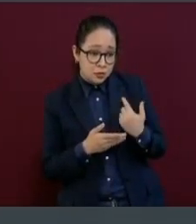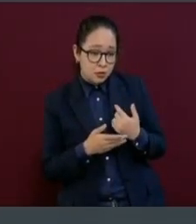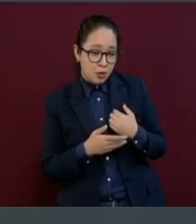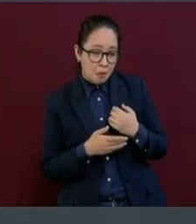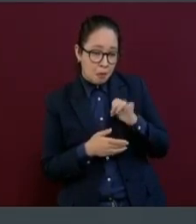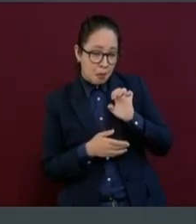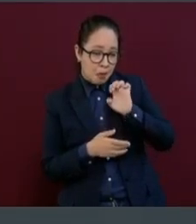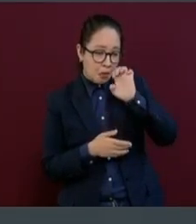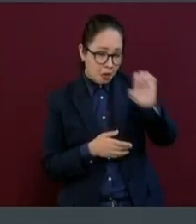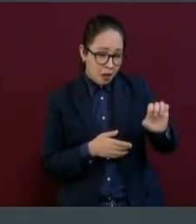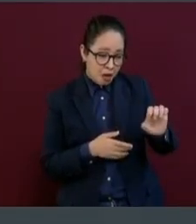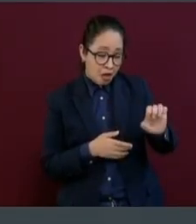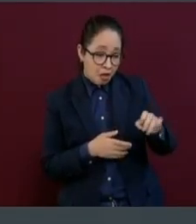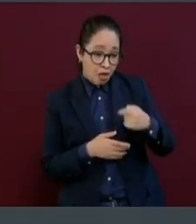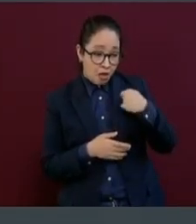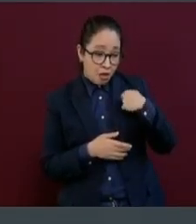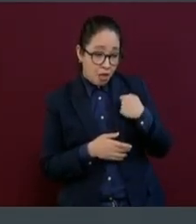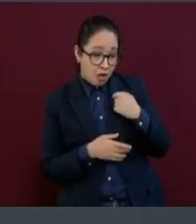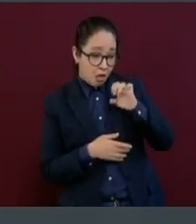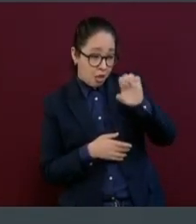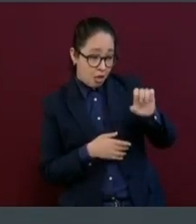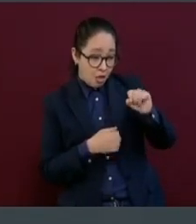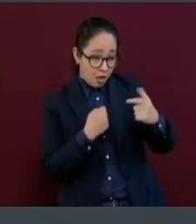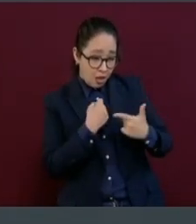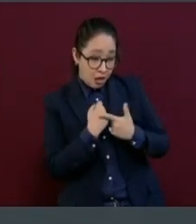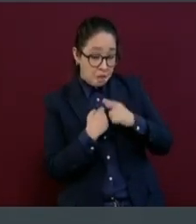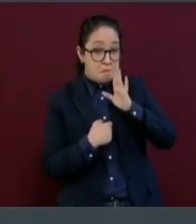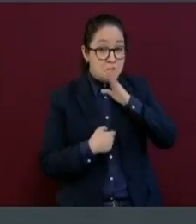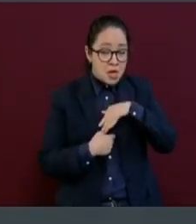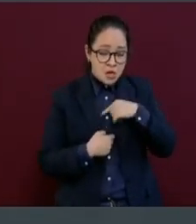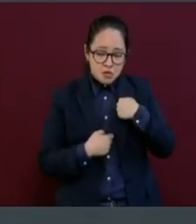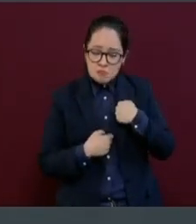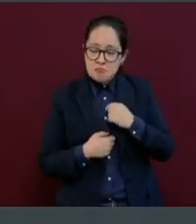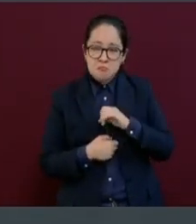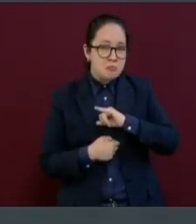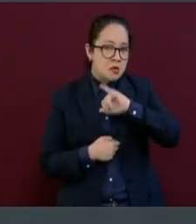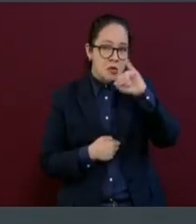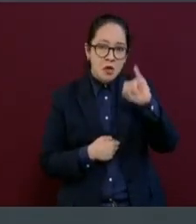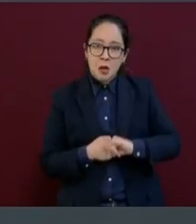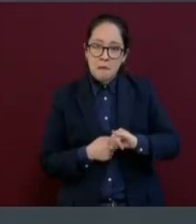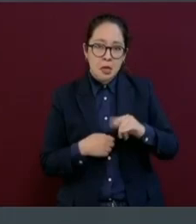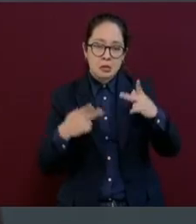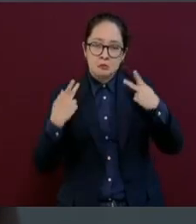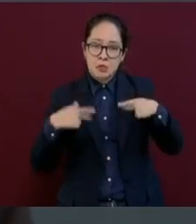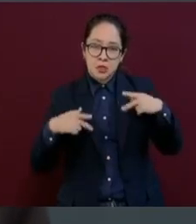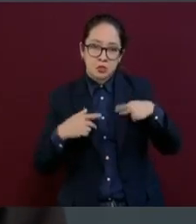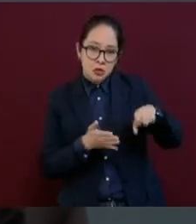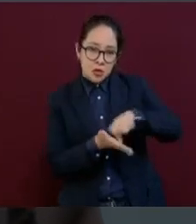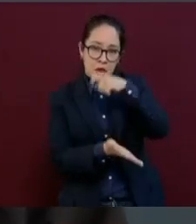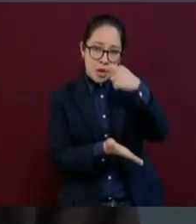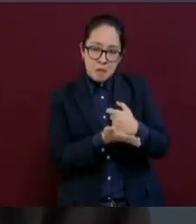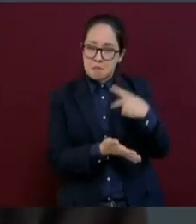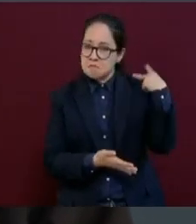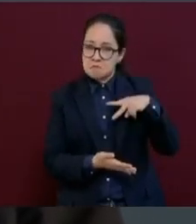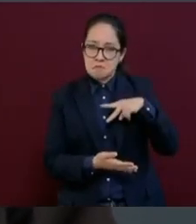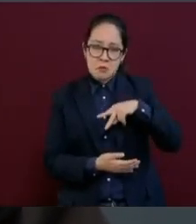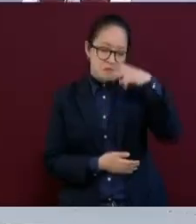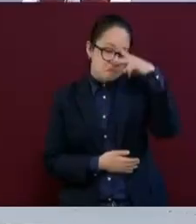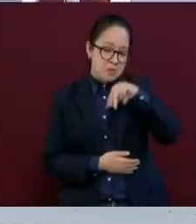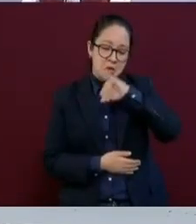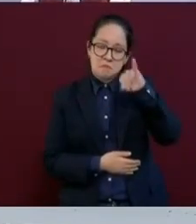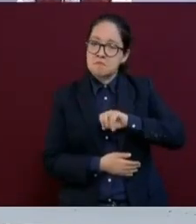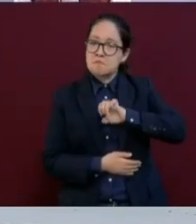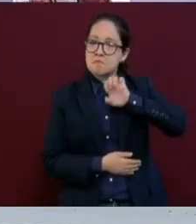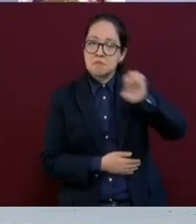le voy a fallar al pueblo de Jalapa, al pueblo de Veracruz, al pueblo de México. Muchas gracias de